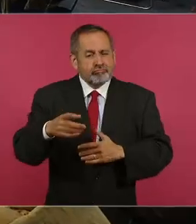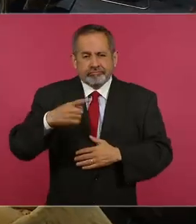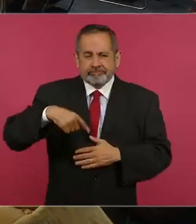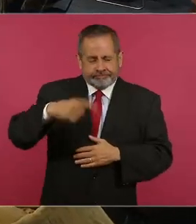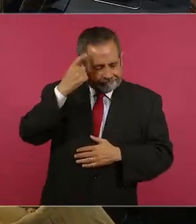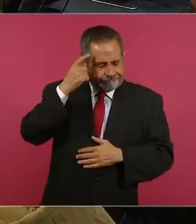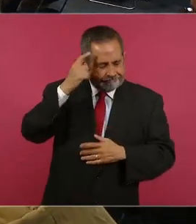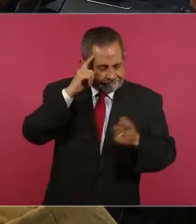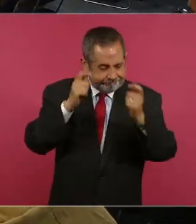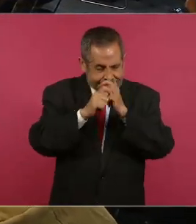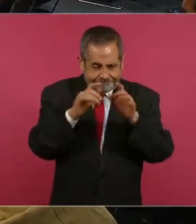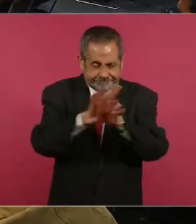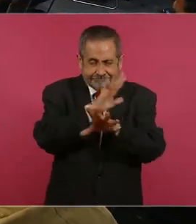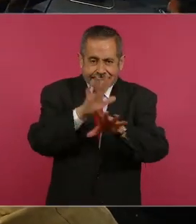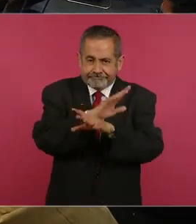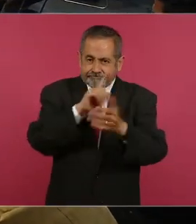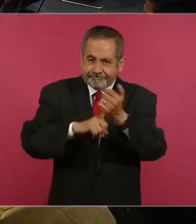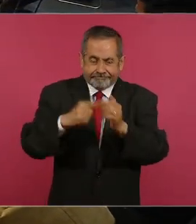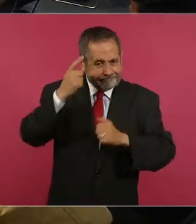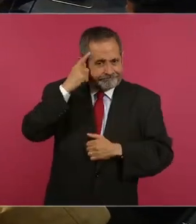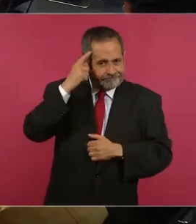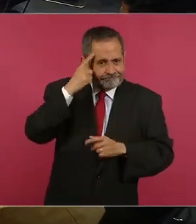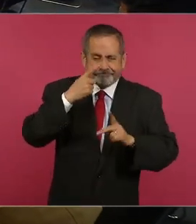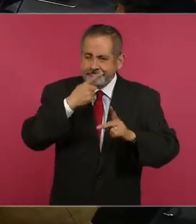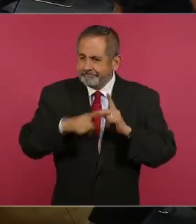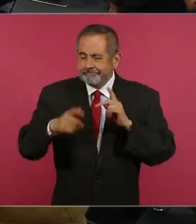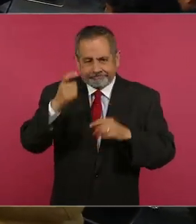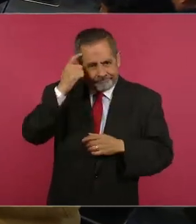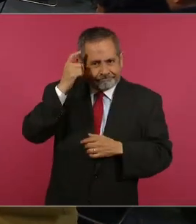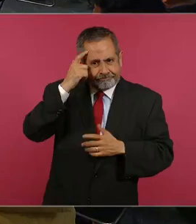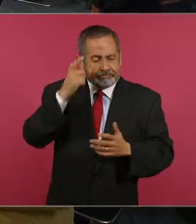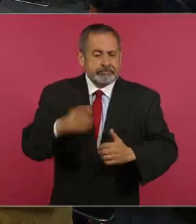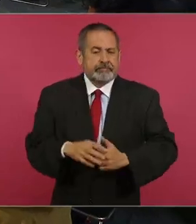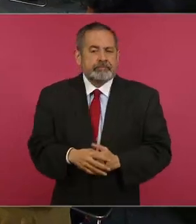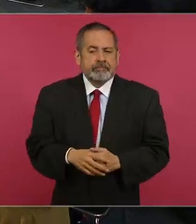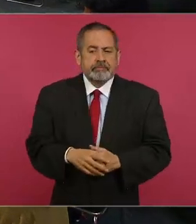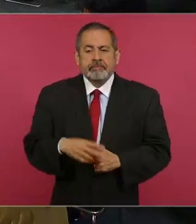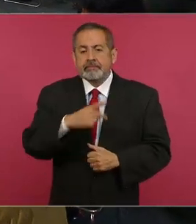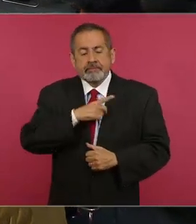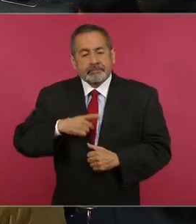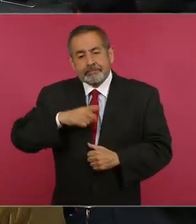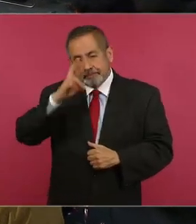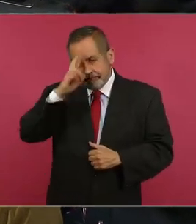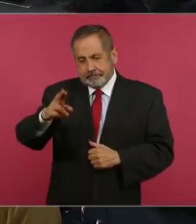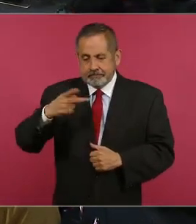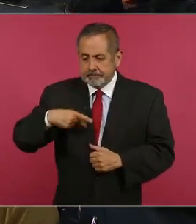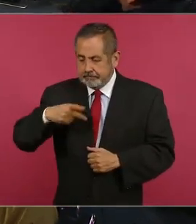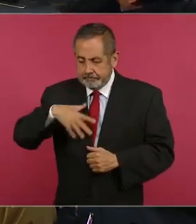reeducando, empezando por respetar al pueblo.